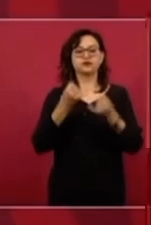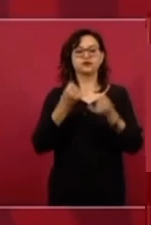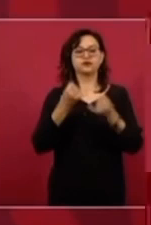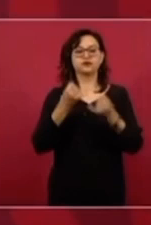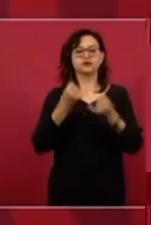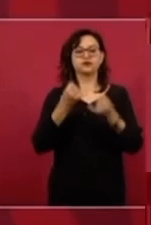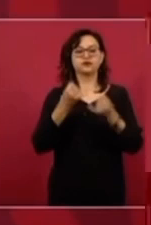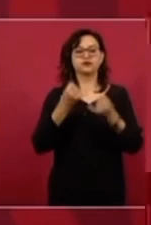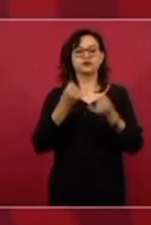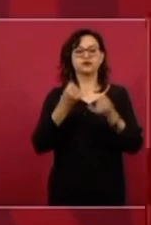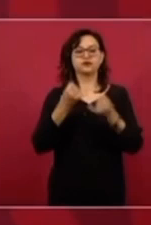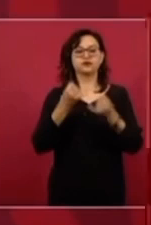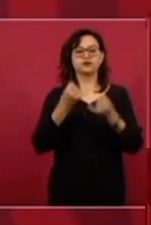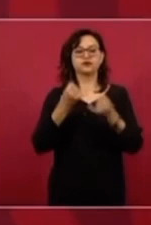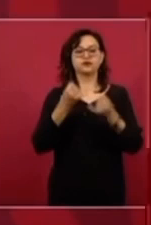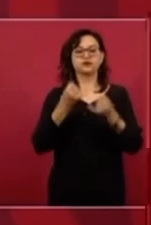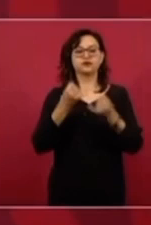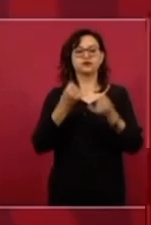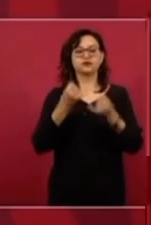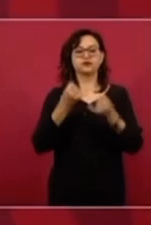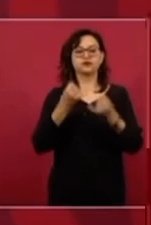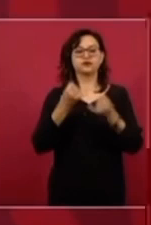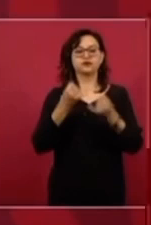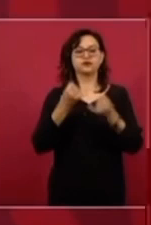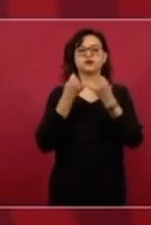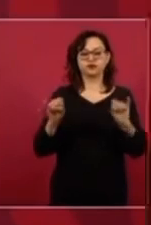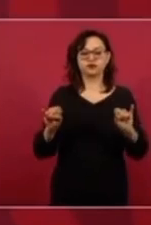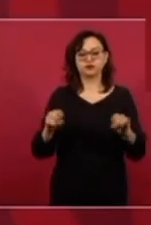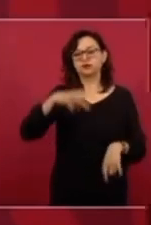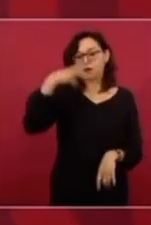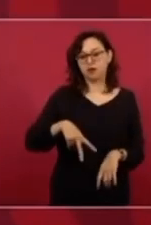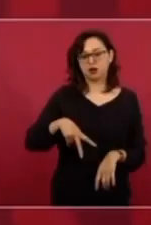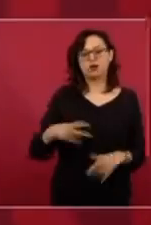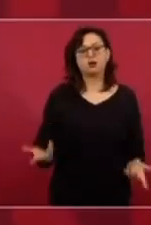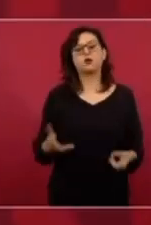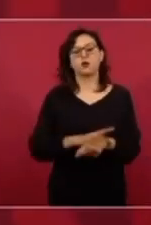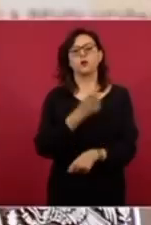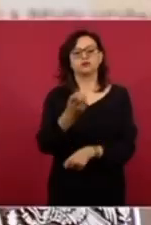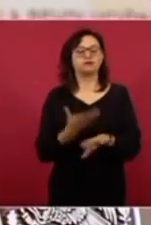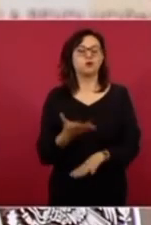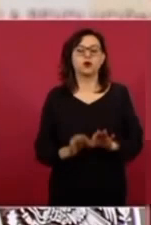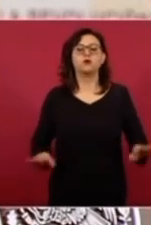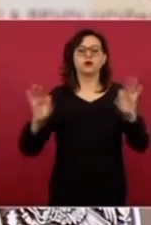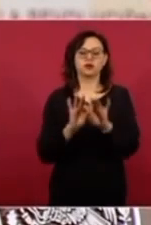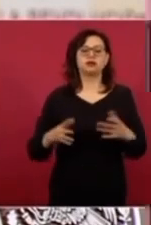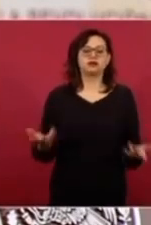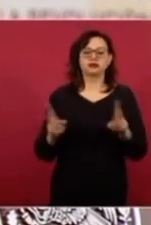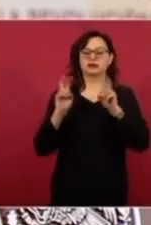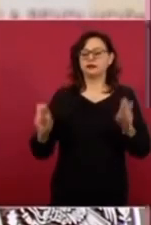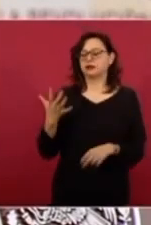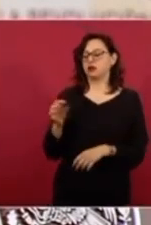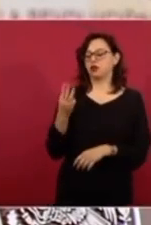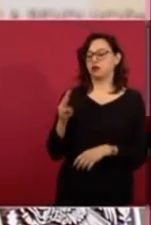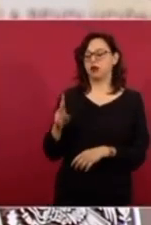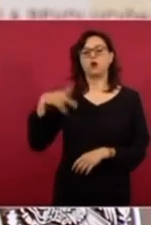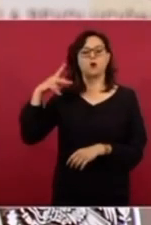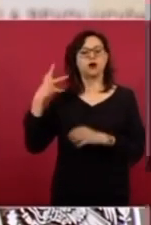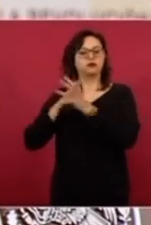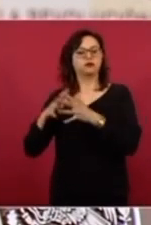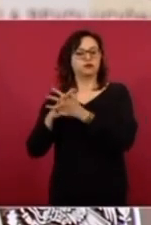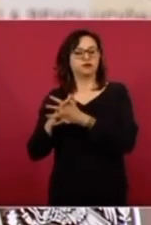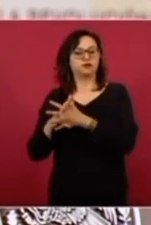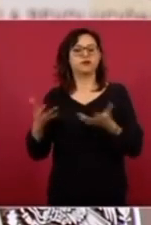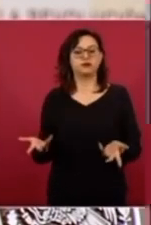por los países más importantes del mundo. Es muy importante la Batalla de Puebla, el 5 de mayo. Y